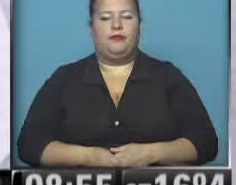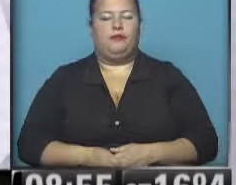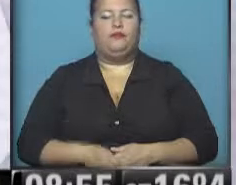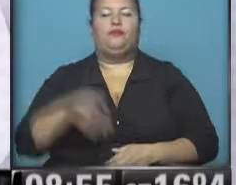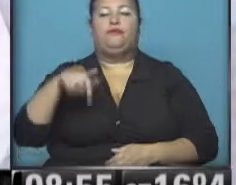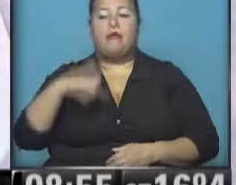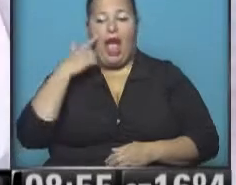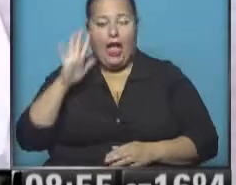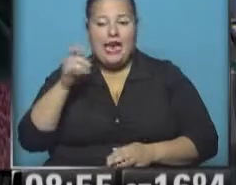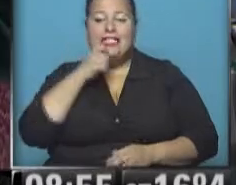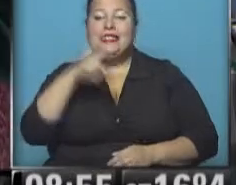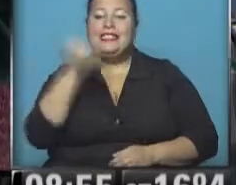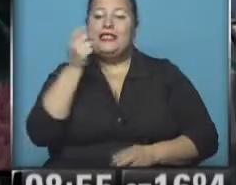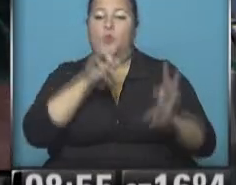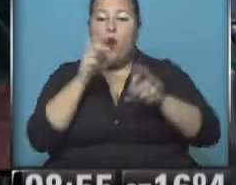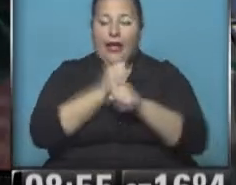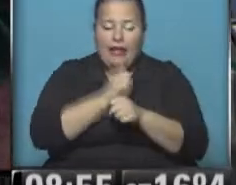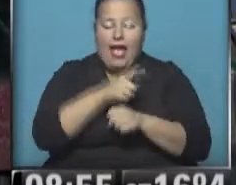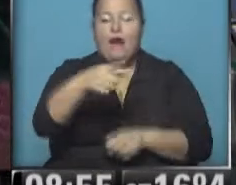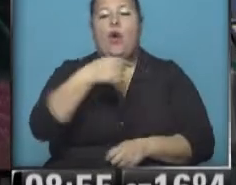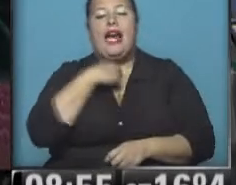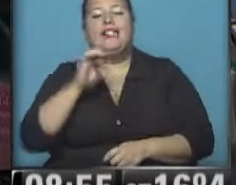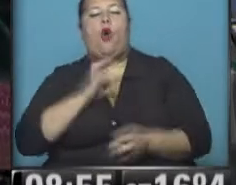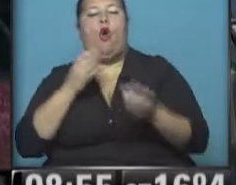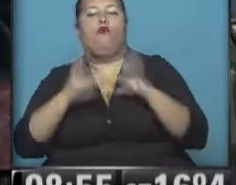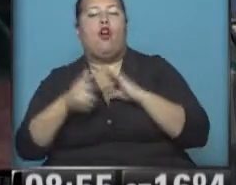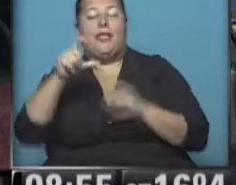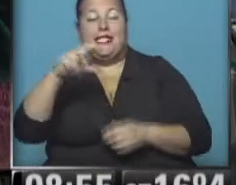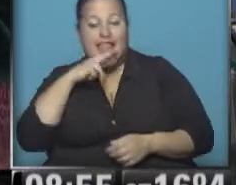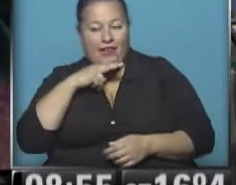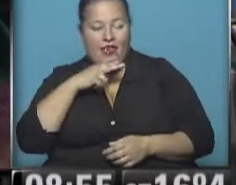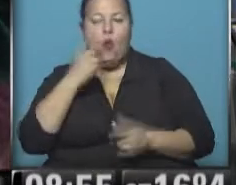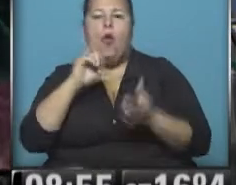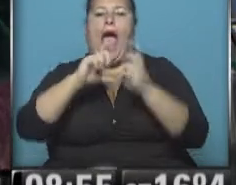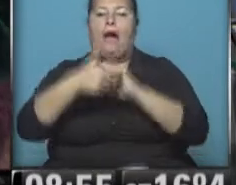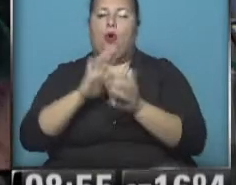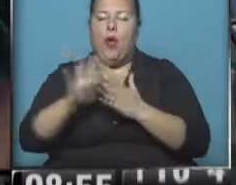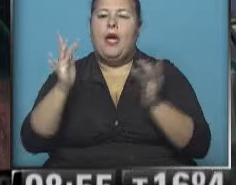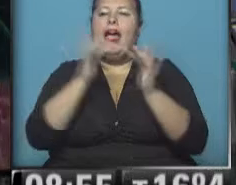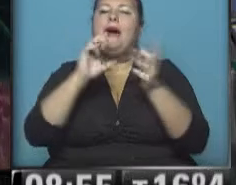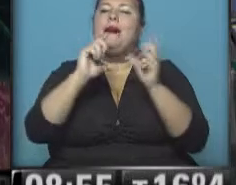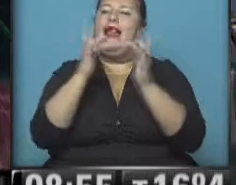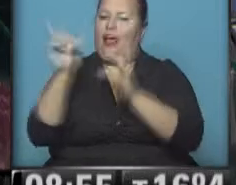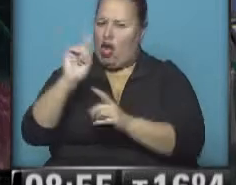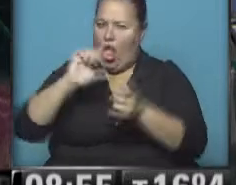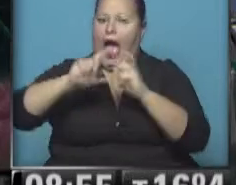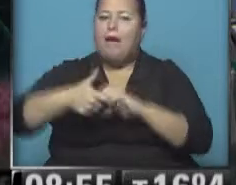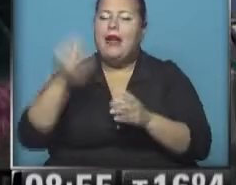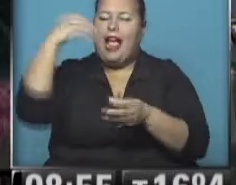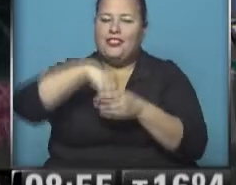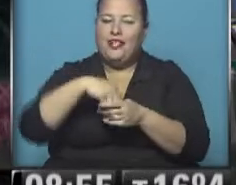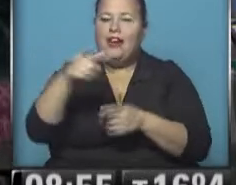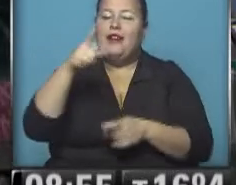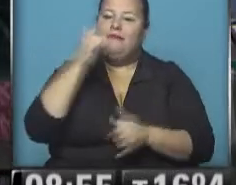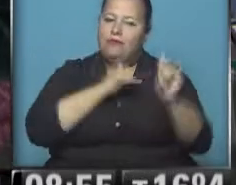Vamos a ver, si estás buscando trabajo, si querés saber cómo hacer un currículum, hay una aplicación, no una página, pero una aplicación que nos trae Esteban Mañani,